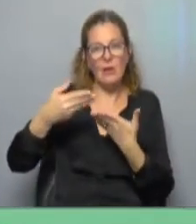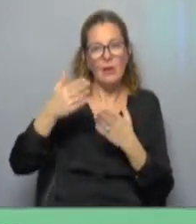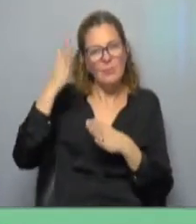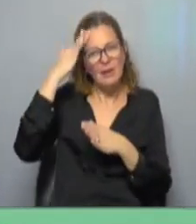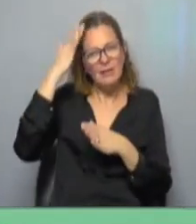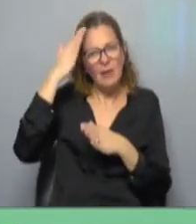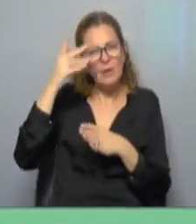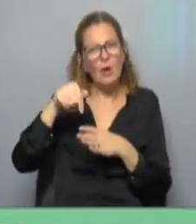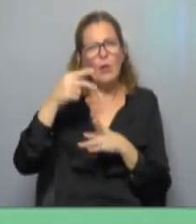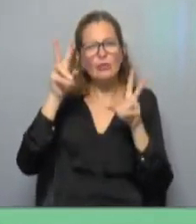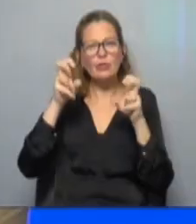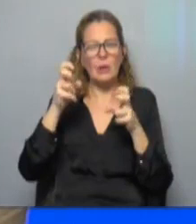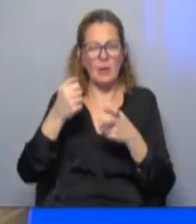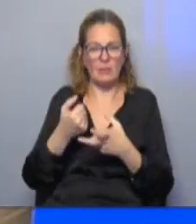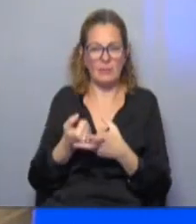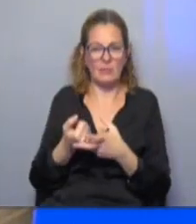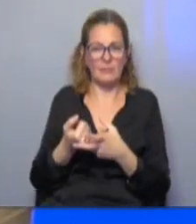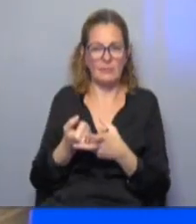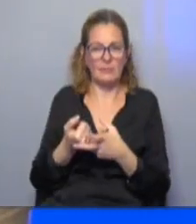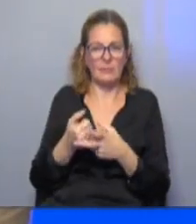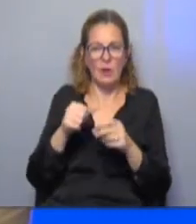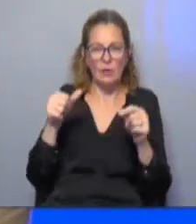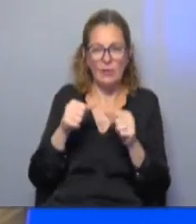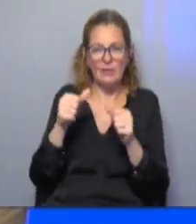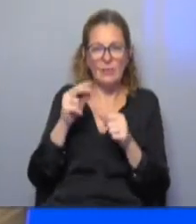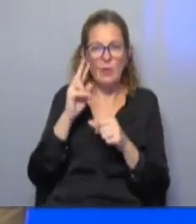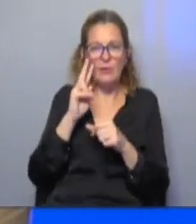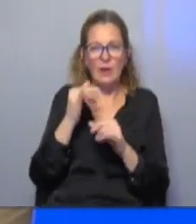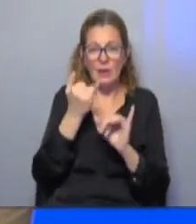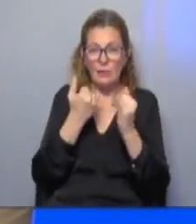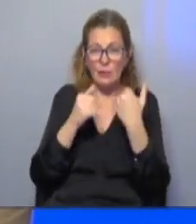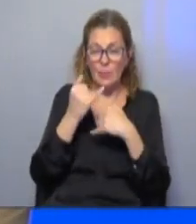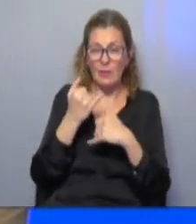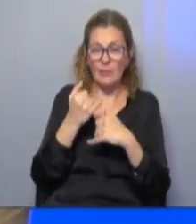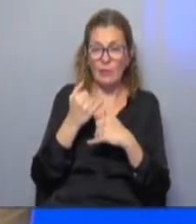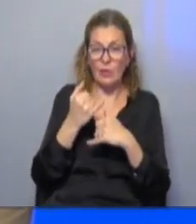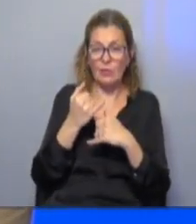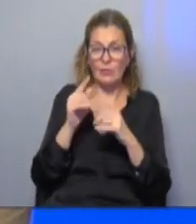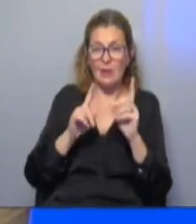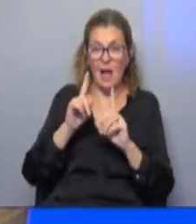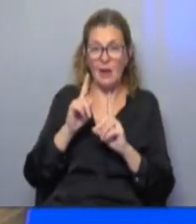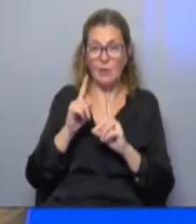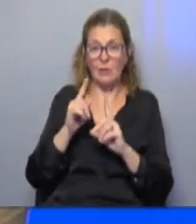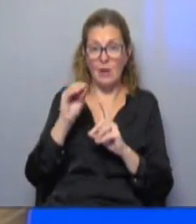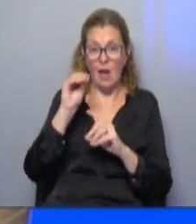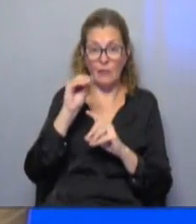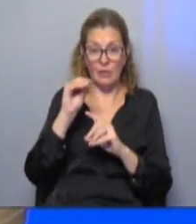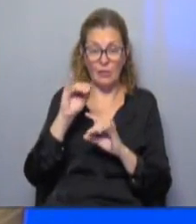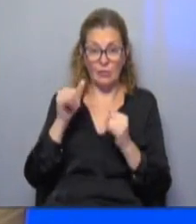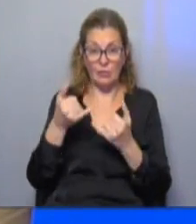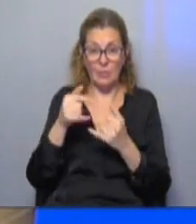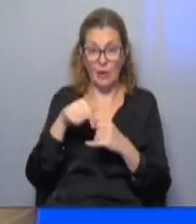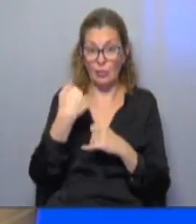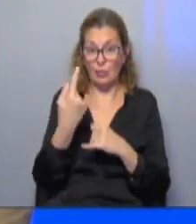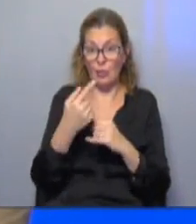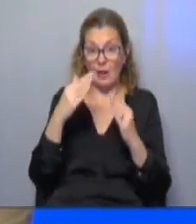saber o que otras cuestiones inciden bueno en realidad lo que hicimos fue utilizar información de una herramienta muy útil que les aviso desde ya para todos en